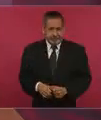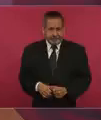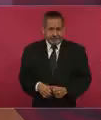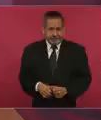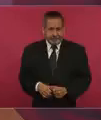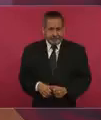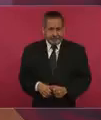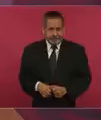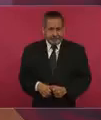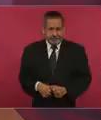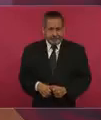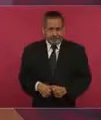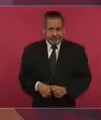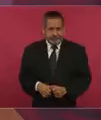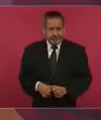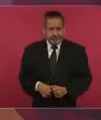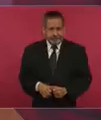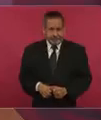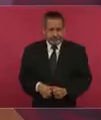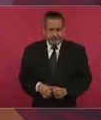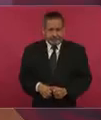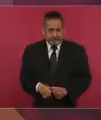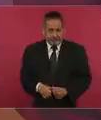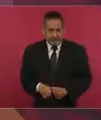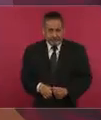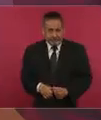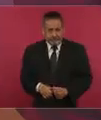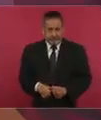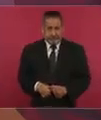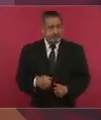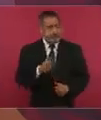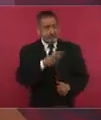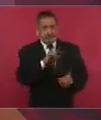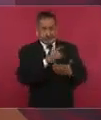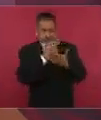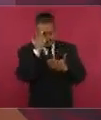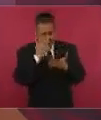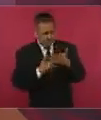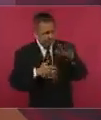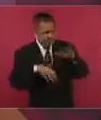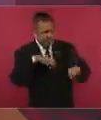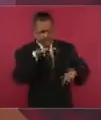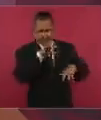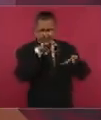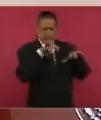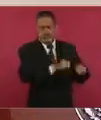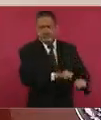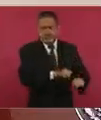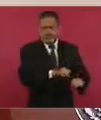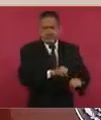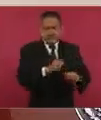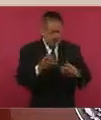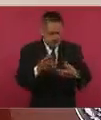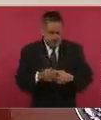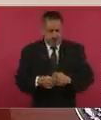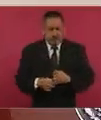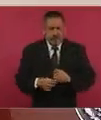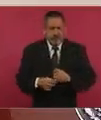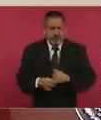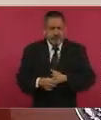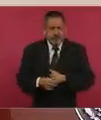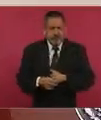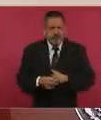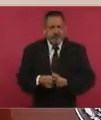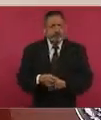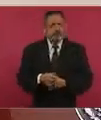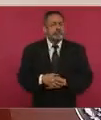se detuvo a tantos delincuentes, se recibió